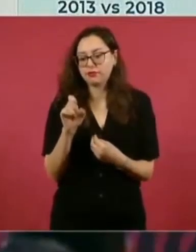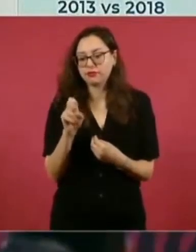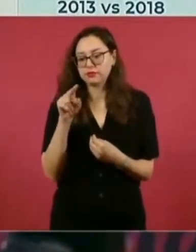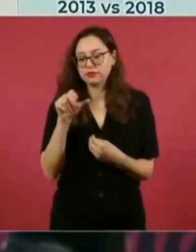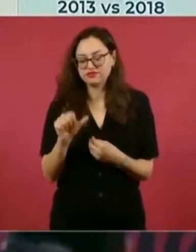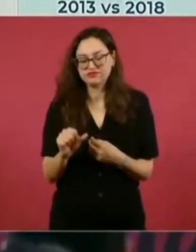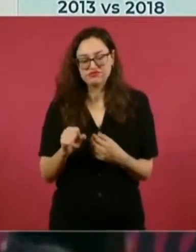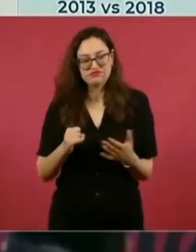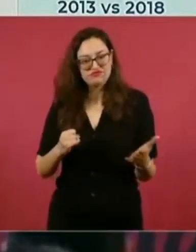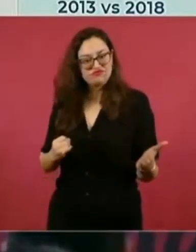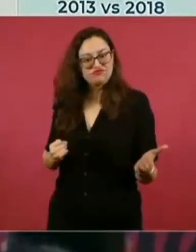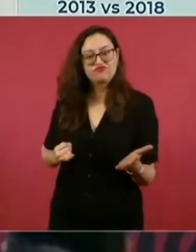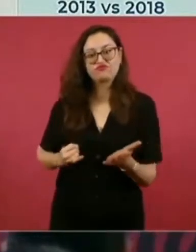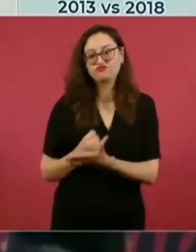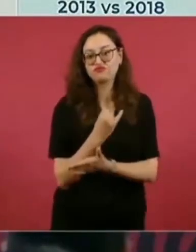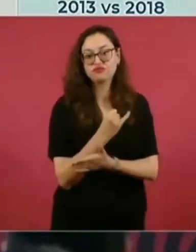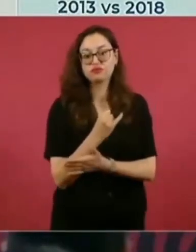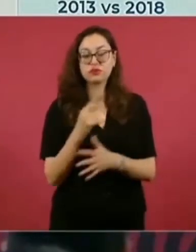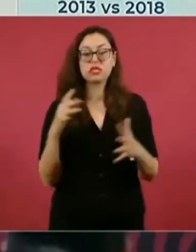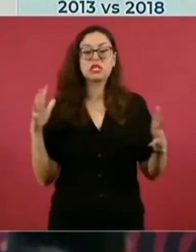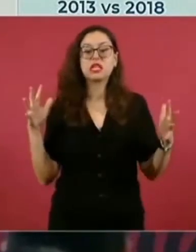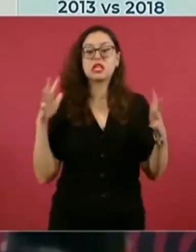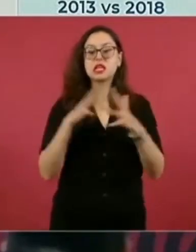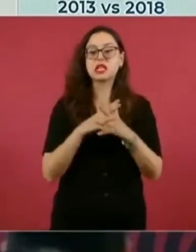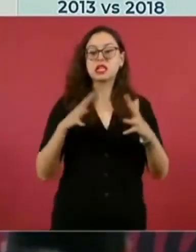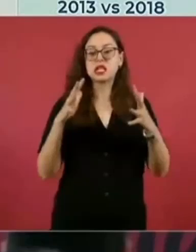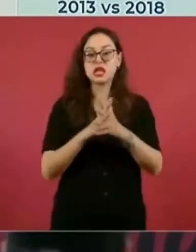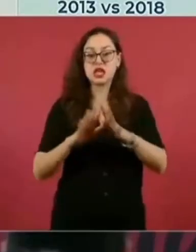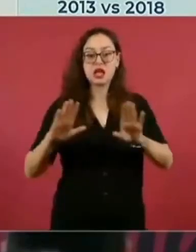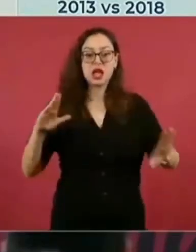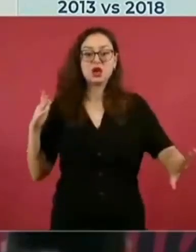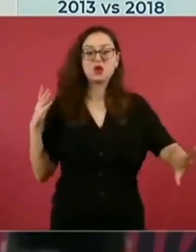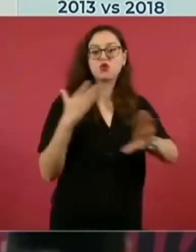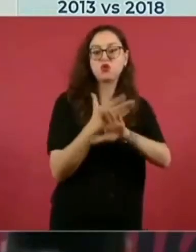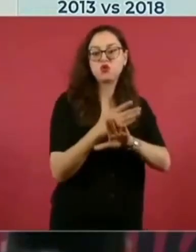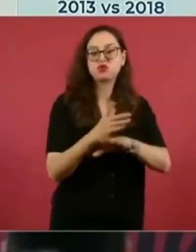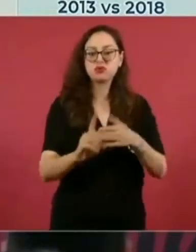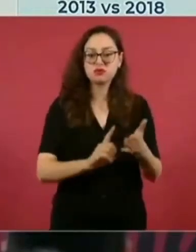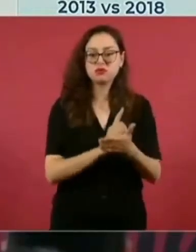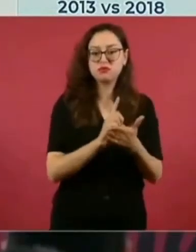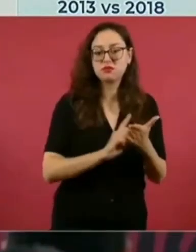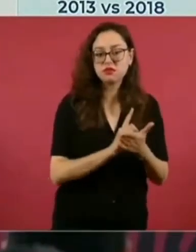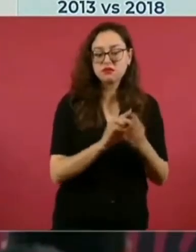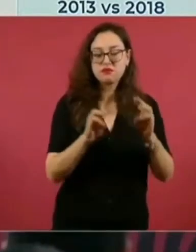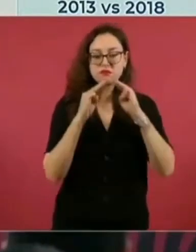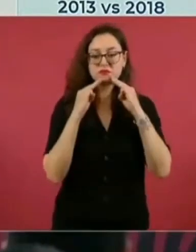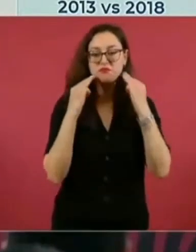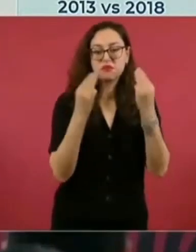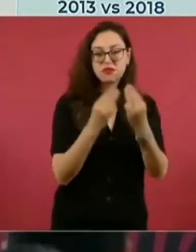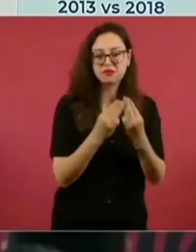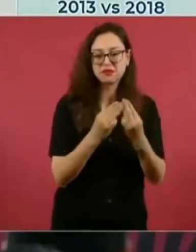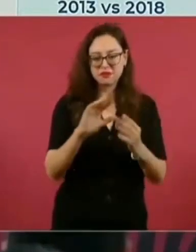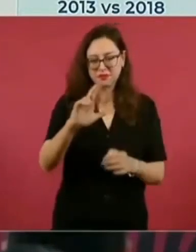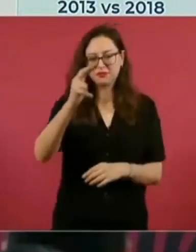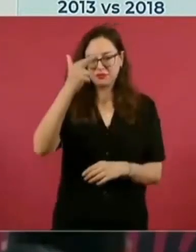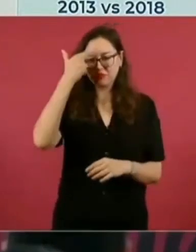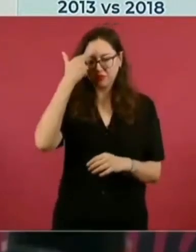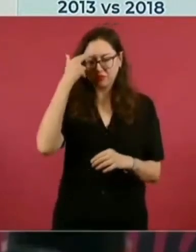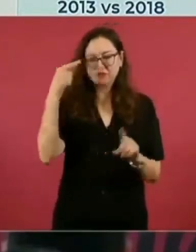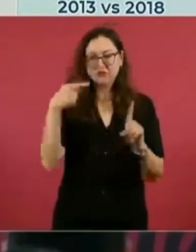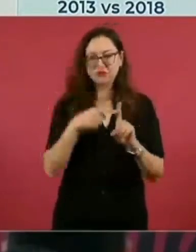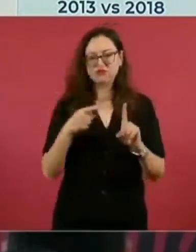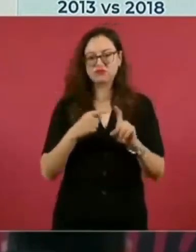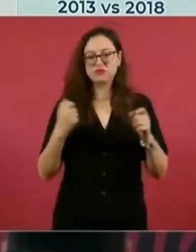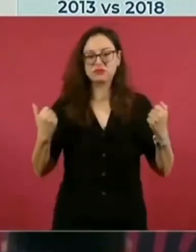legitimarse, se pone la chaqueta militar y va a